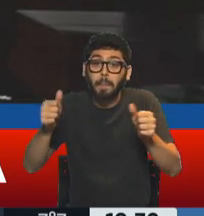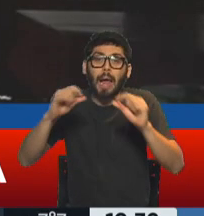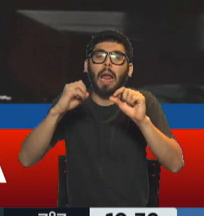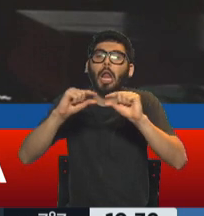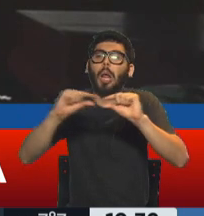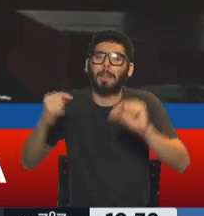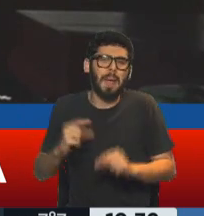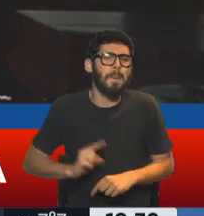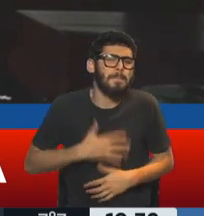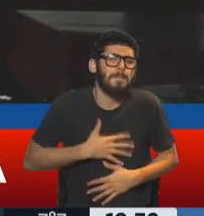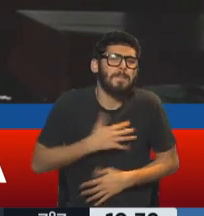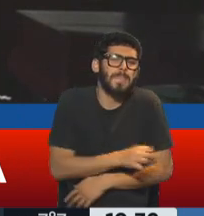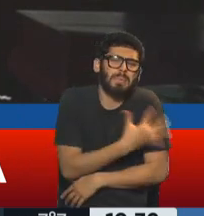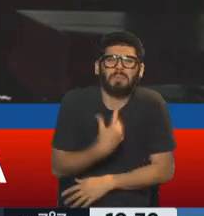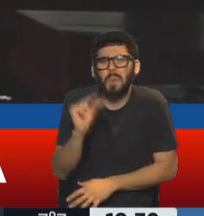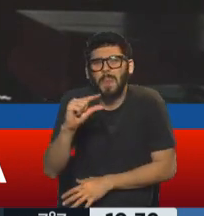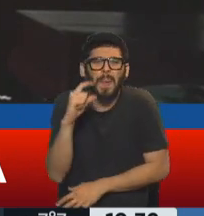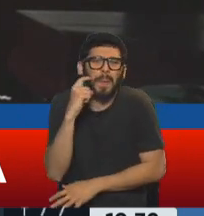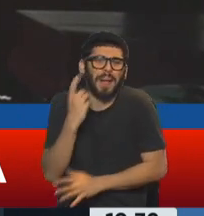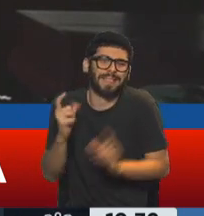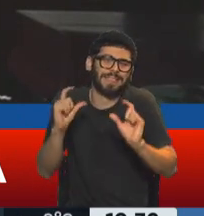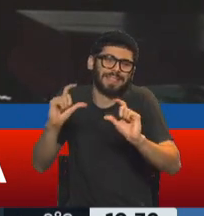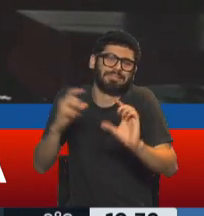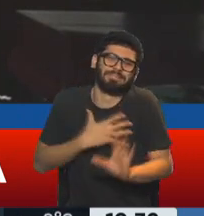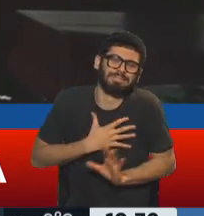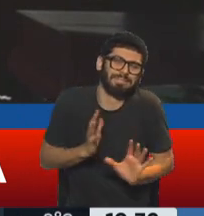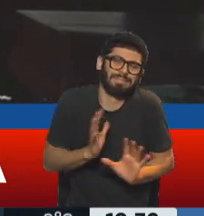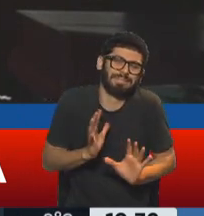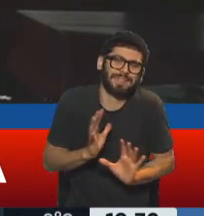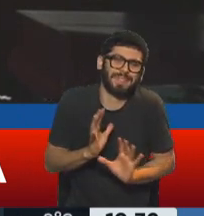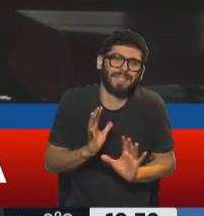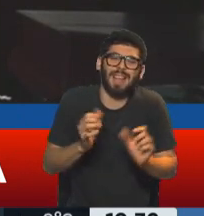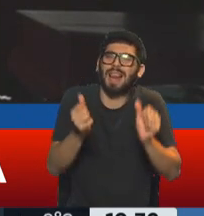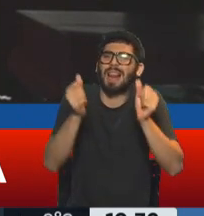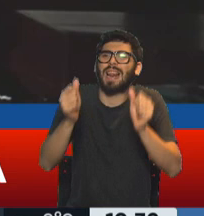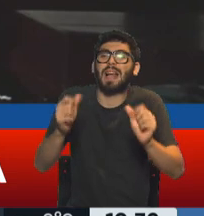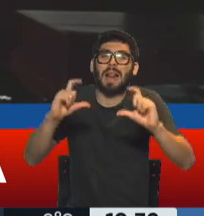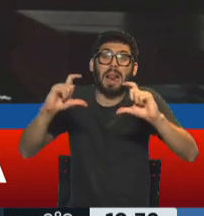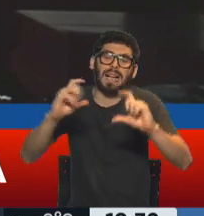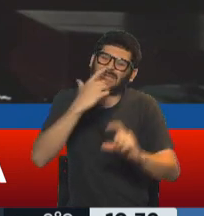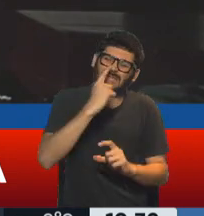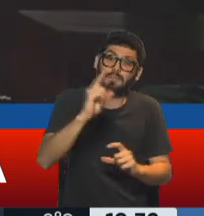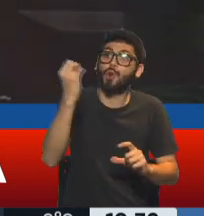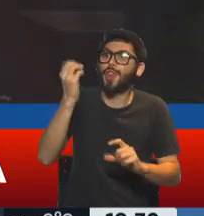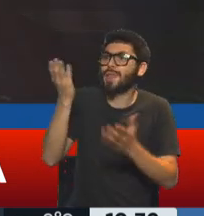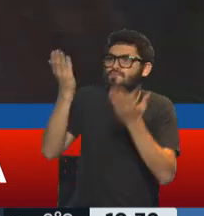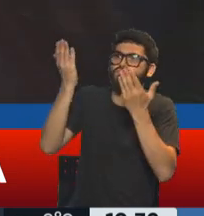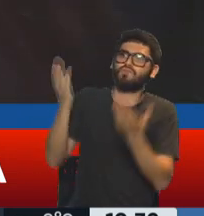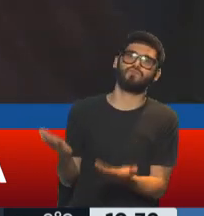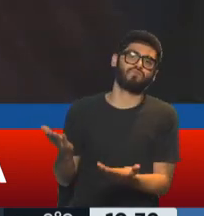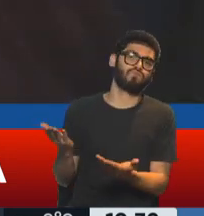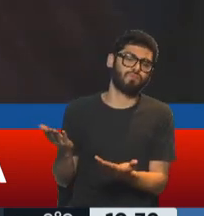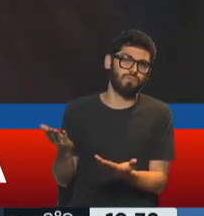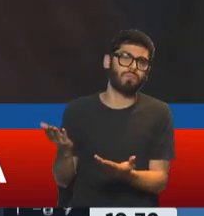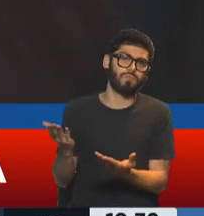me da hasta vergüenza, no existen las placas, lo interesante es la obra del ser